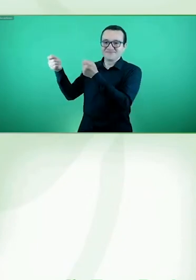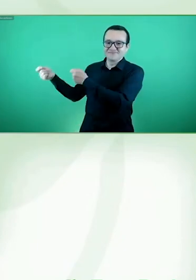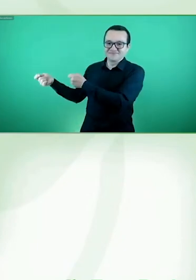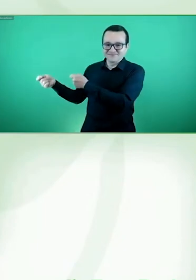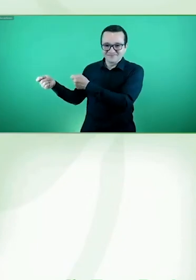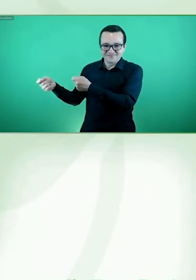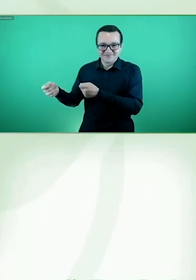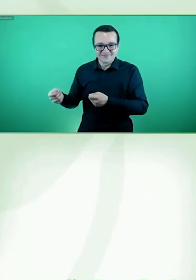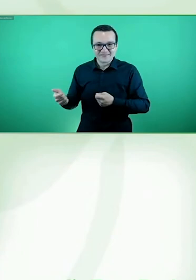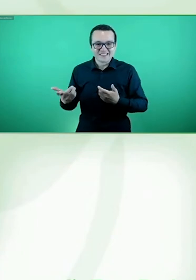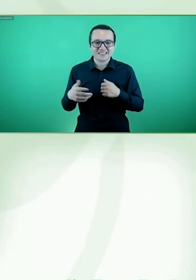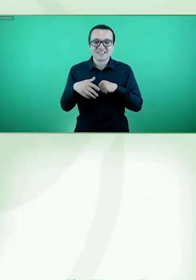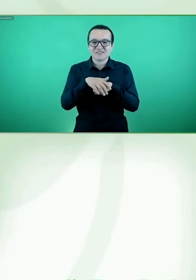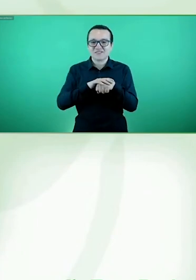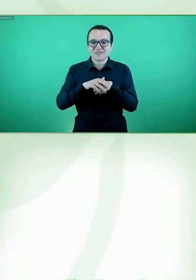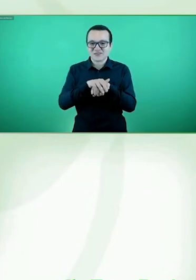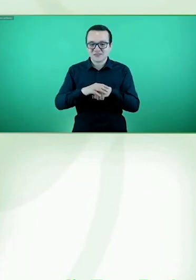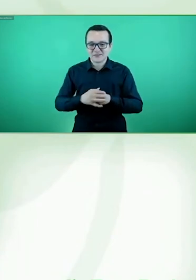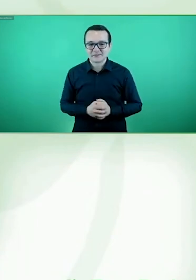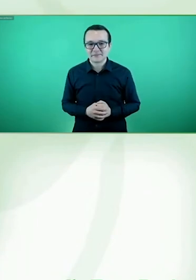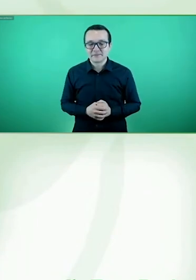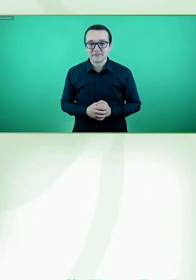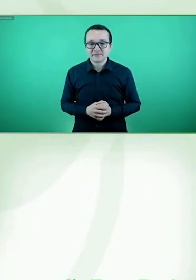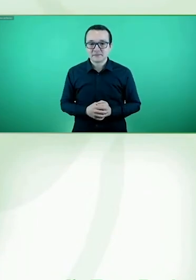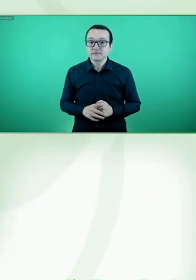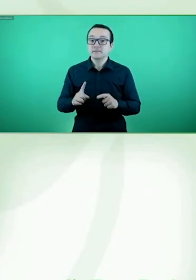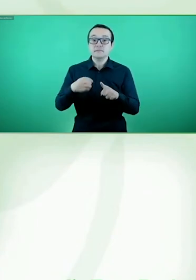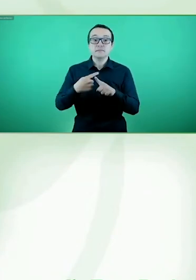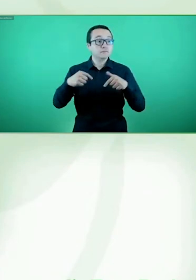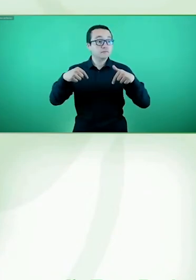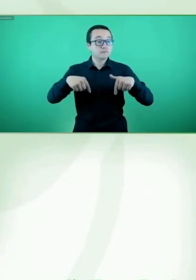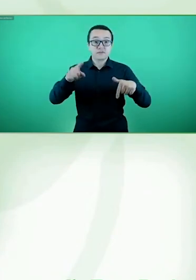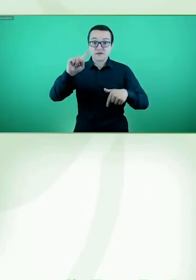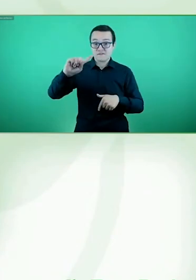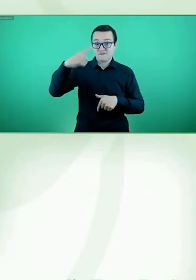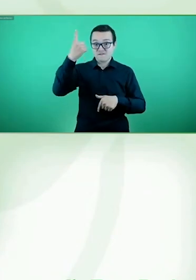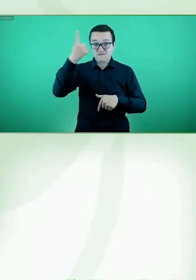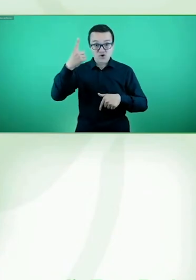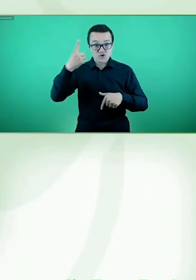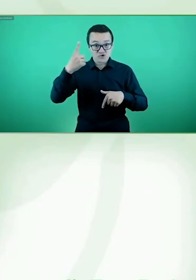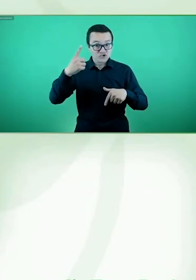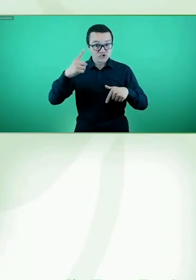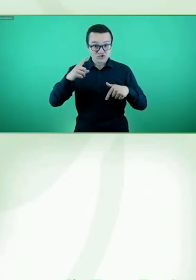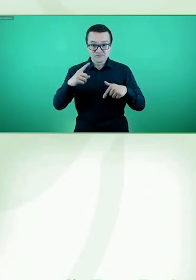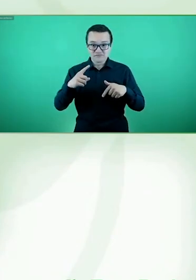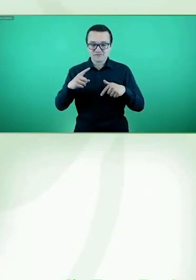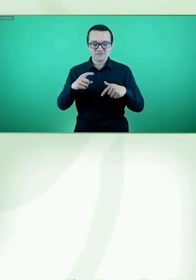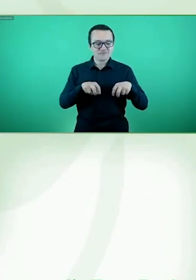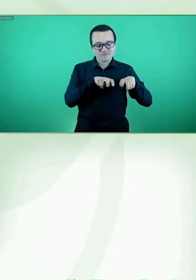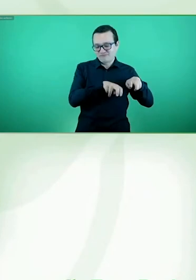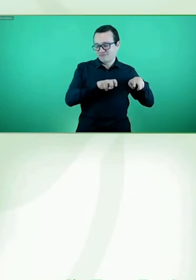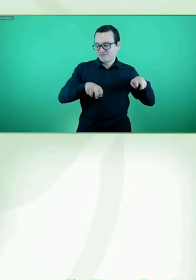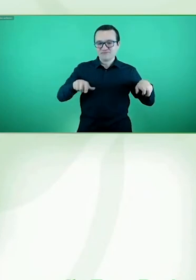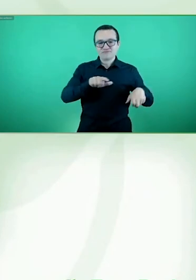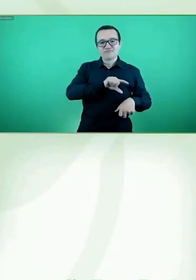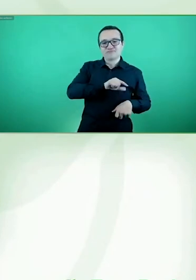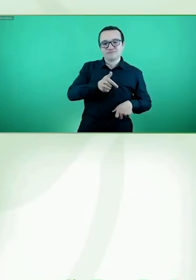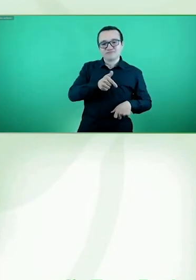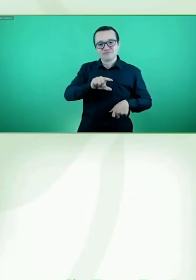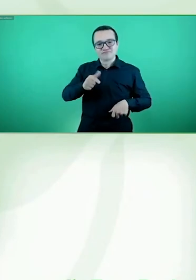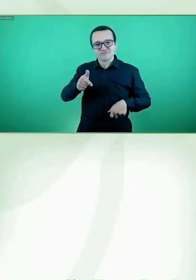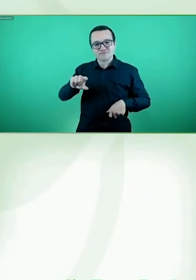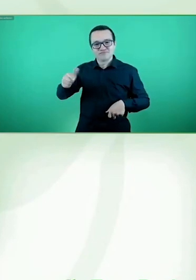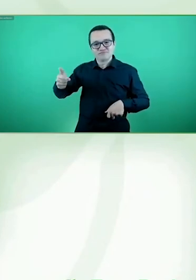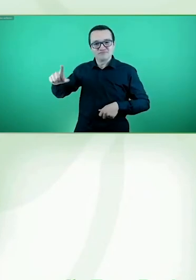Y para finalizar, esta primera parte de los saludos iniciales, valga la redundancia, es que